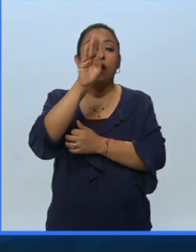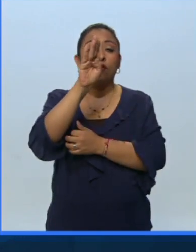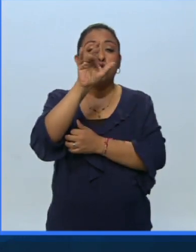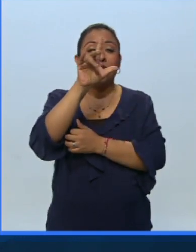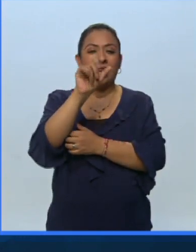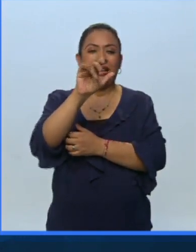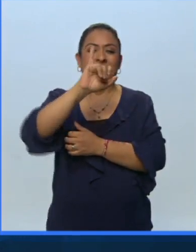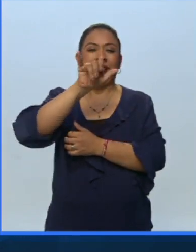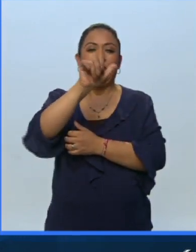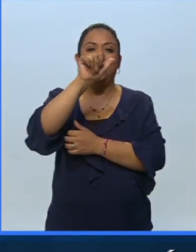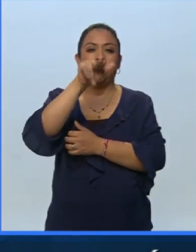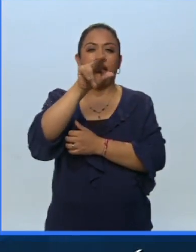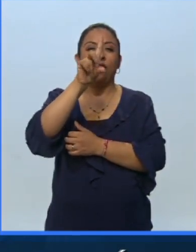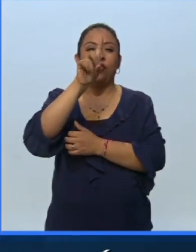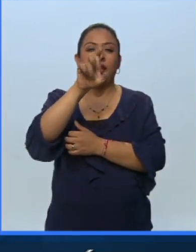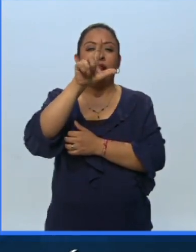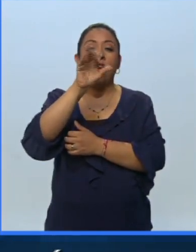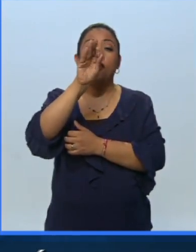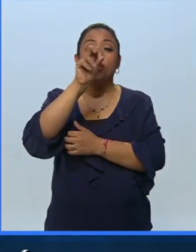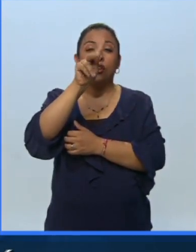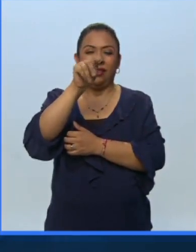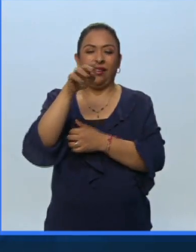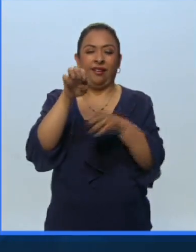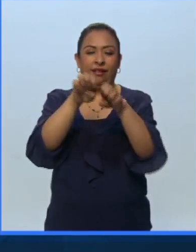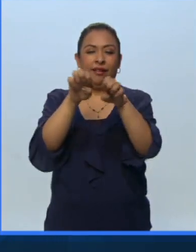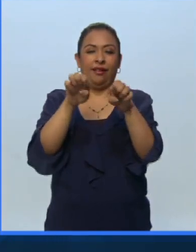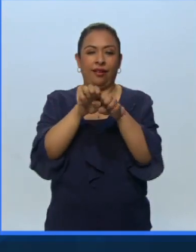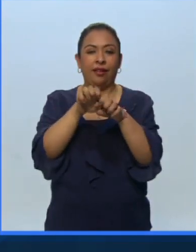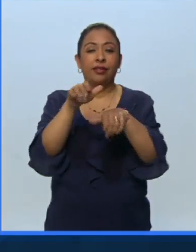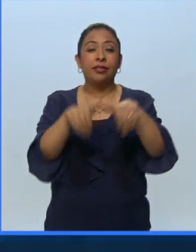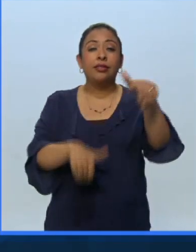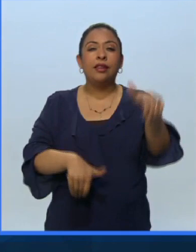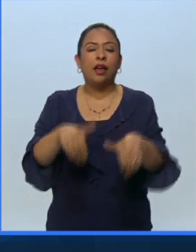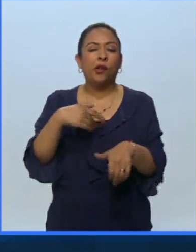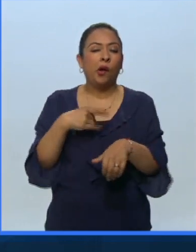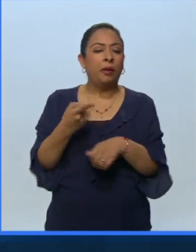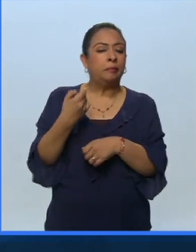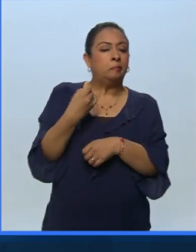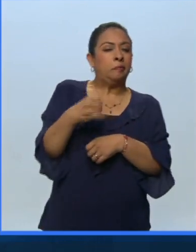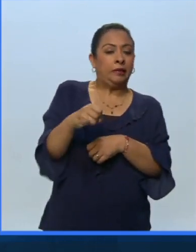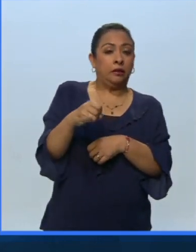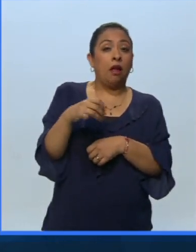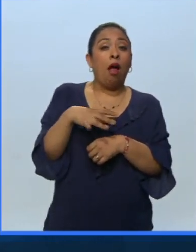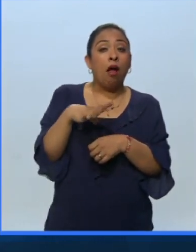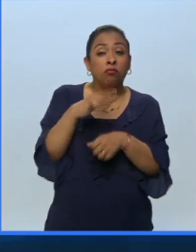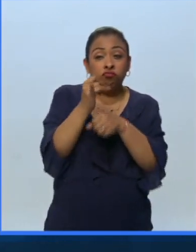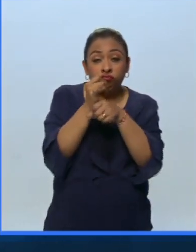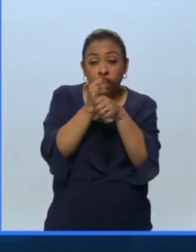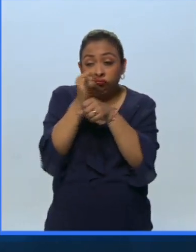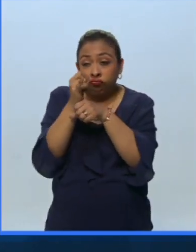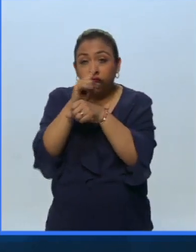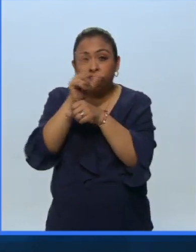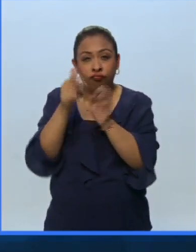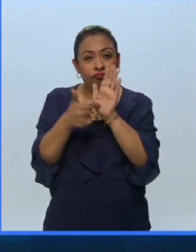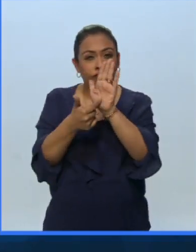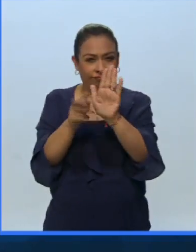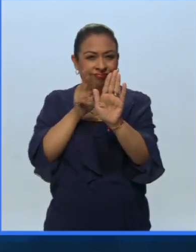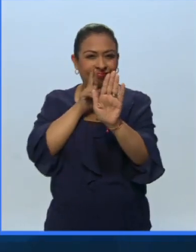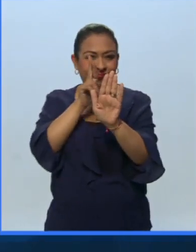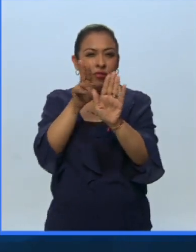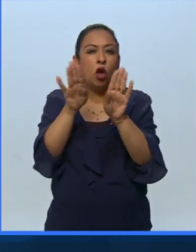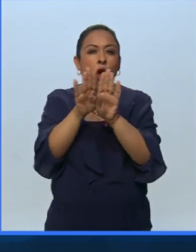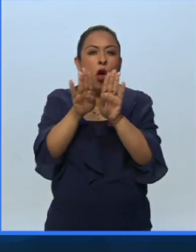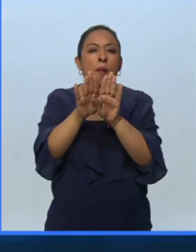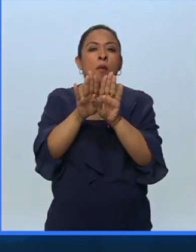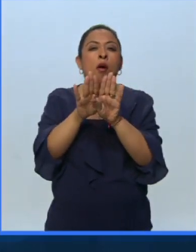la Fontaine que la compañía francesa Teatro de lo Incrédulo presenta como resultado de una investigación sobre la manera de interpretación y